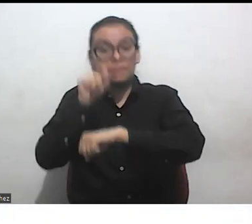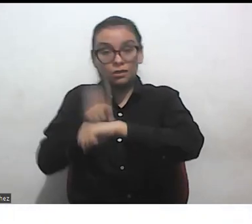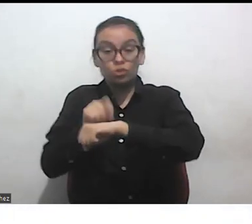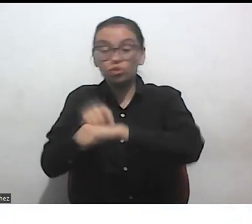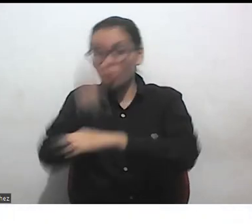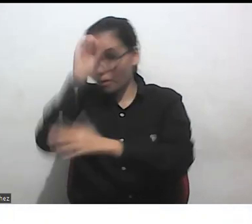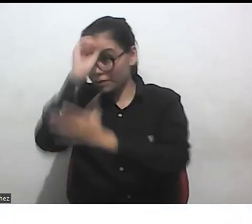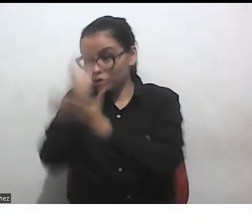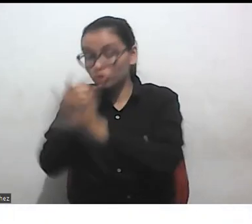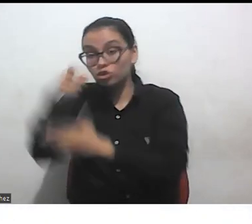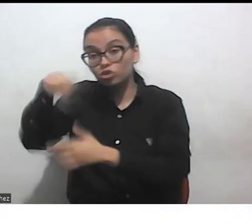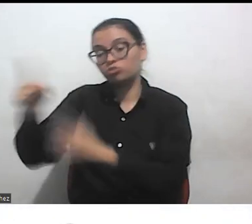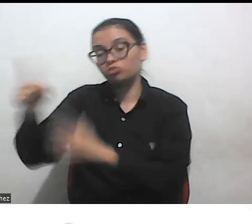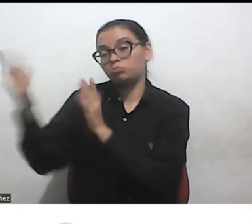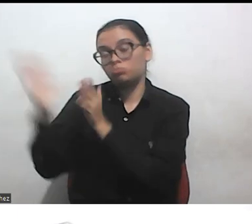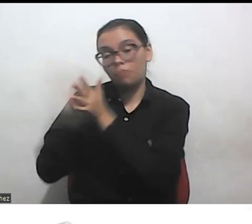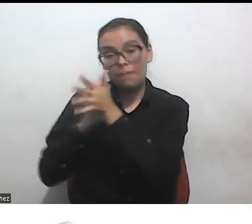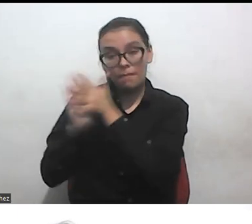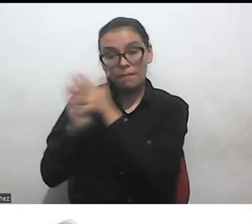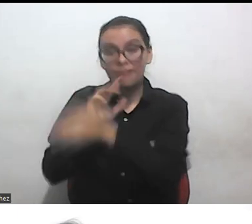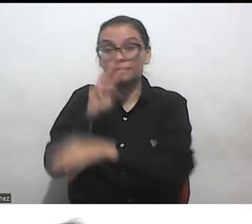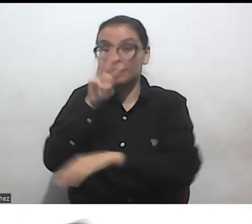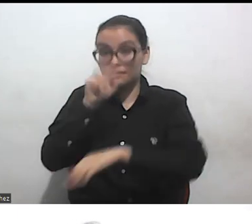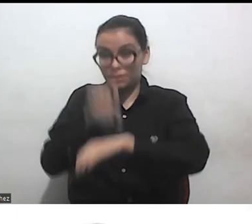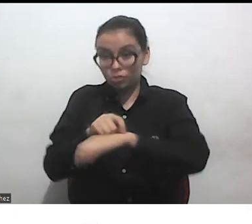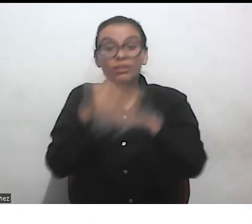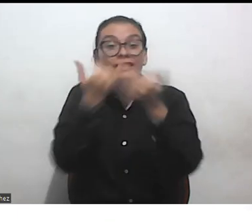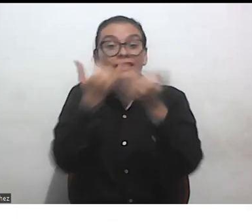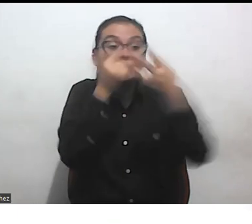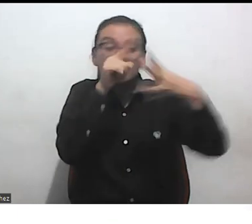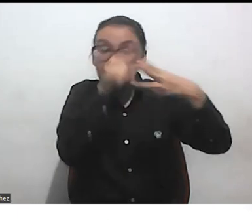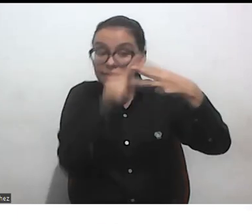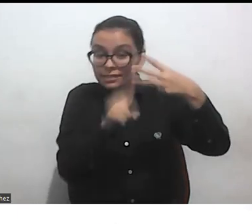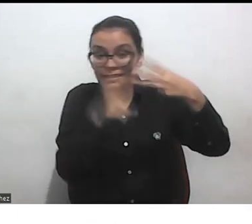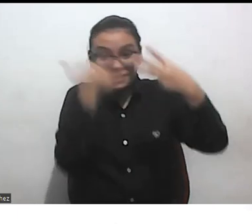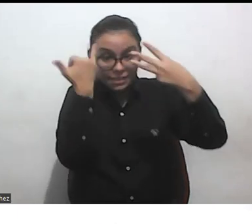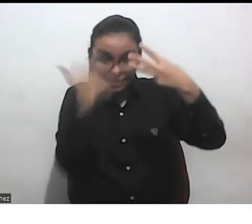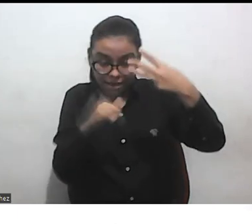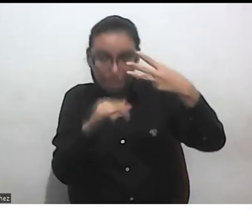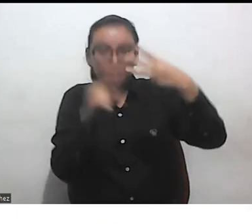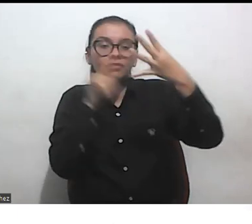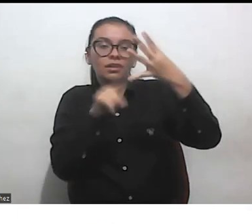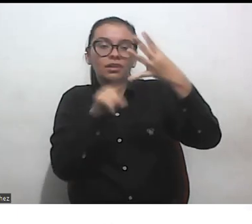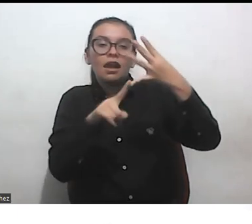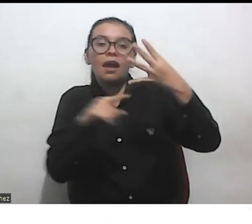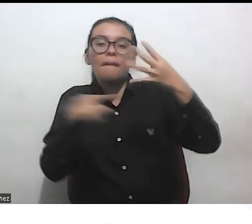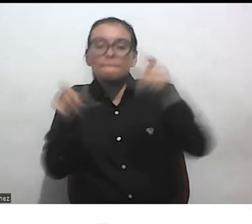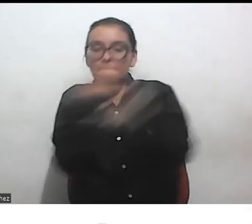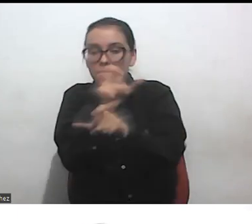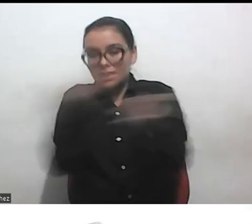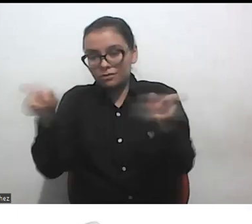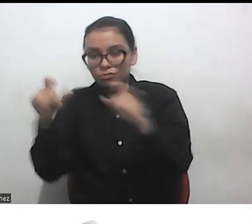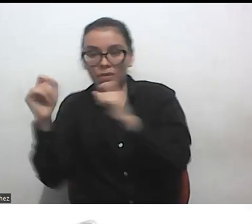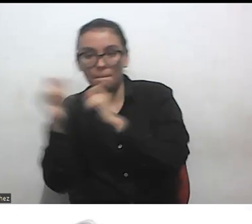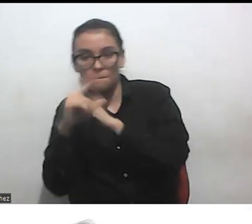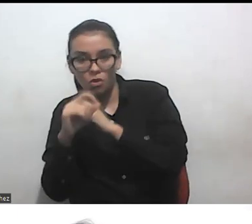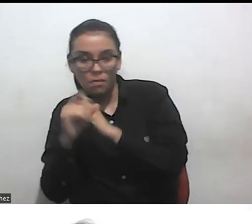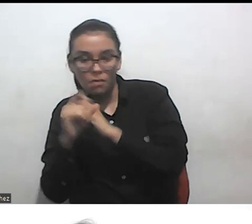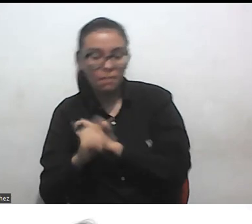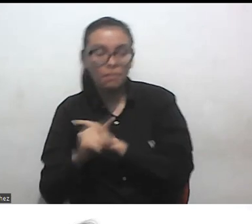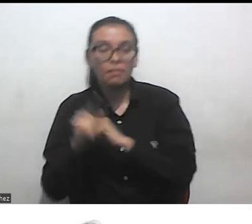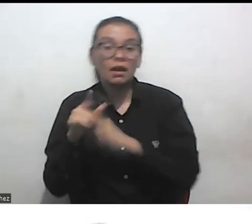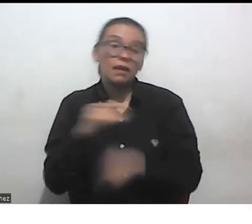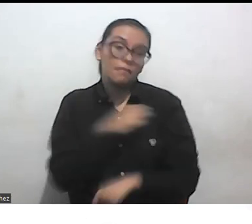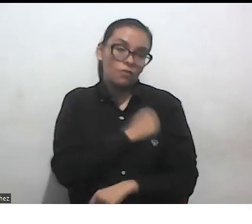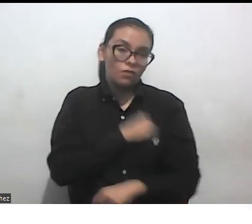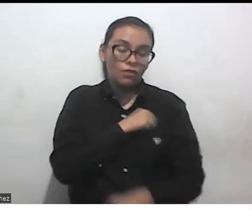Y por último, vamos a abrir un espacio de preguntas al público, por lo cual le pido, por favor, Alejandra, ir recogiendo